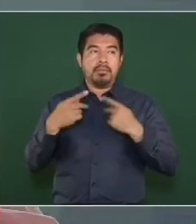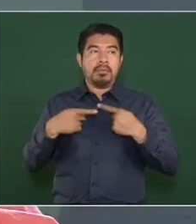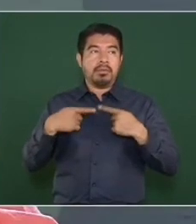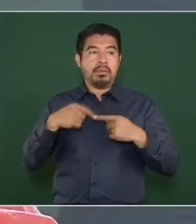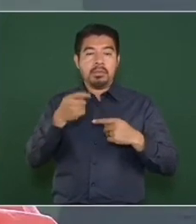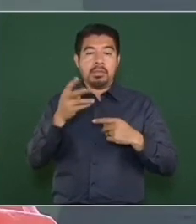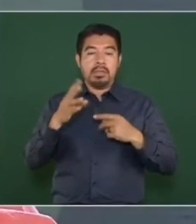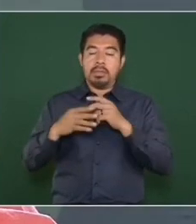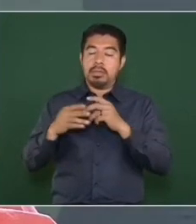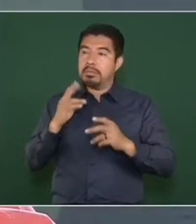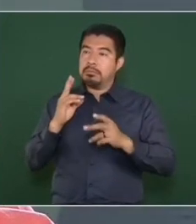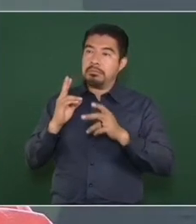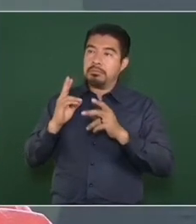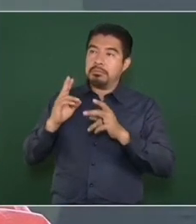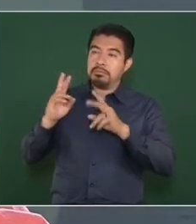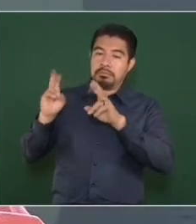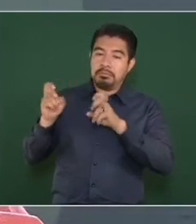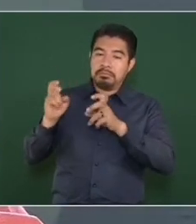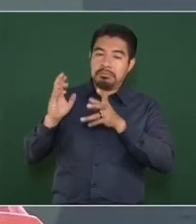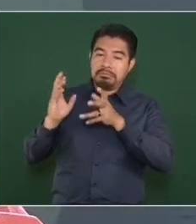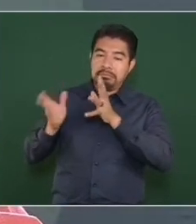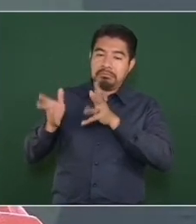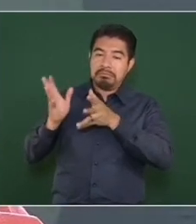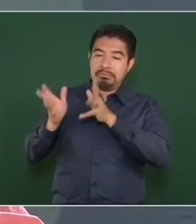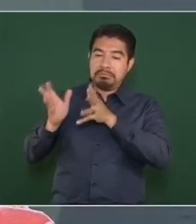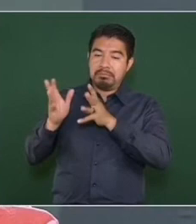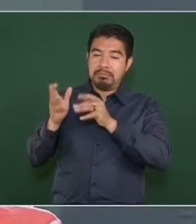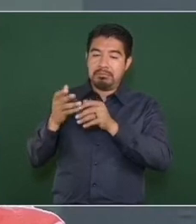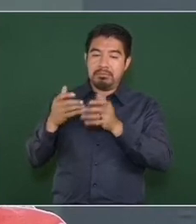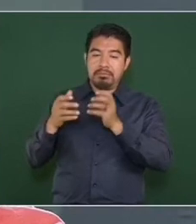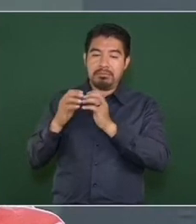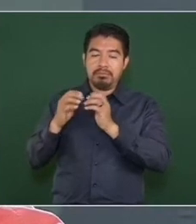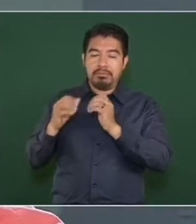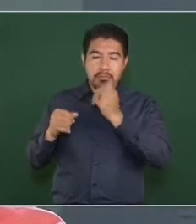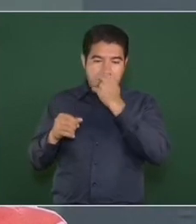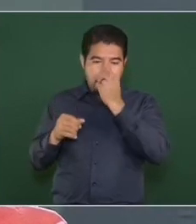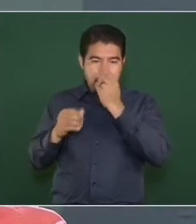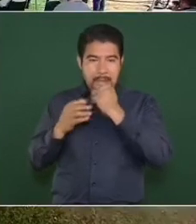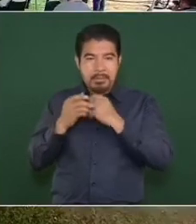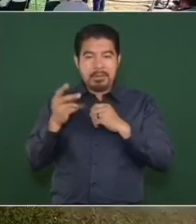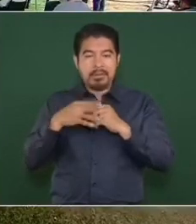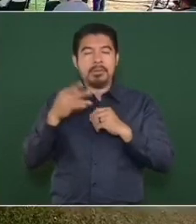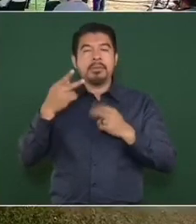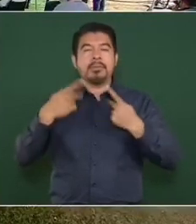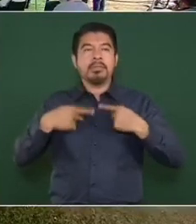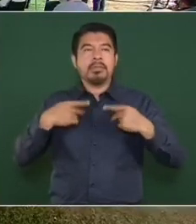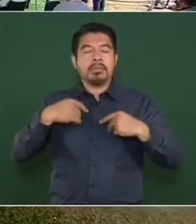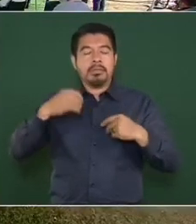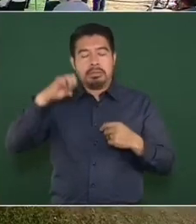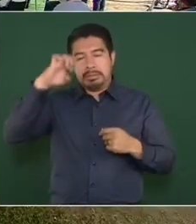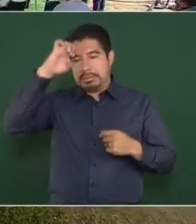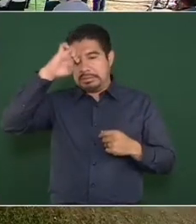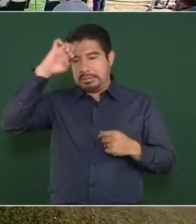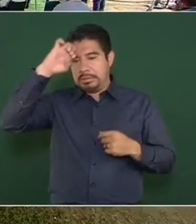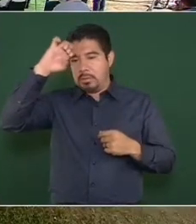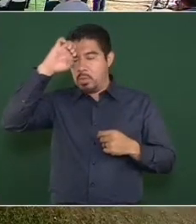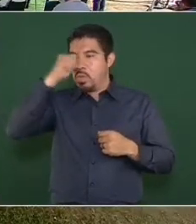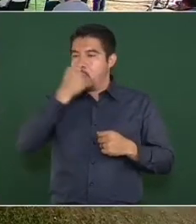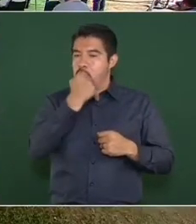son gentes con mucha experiencia